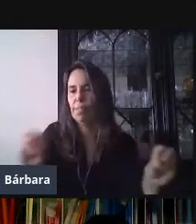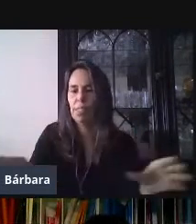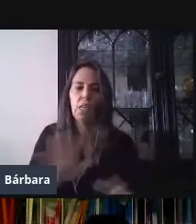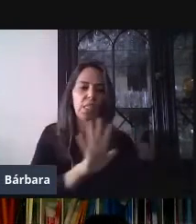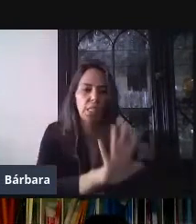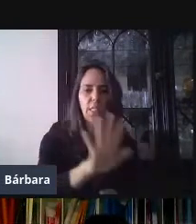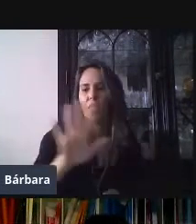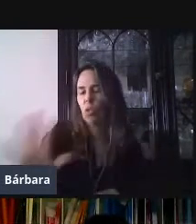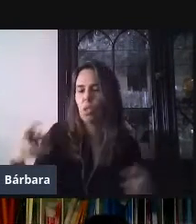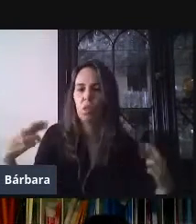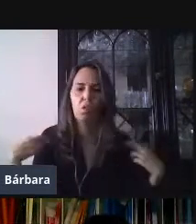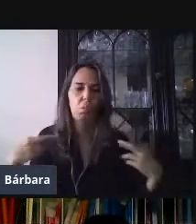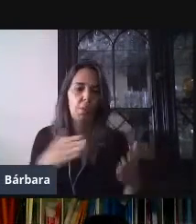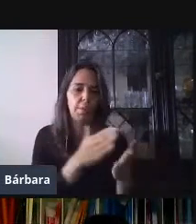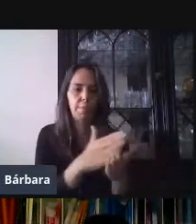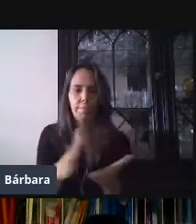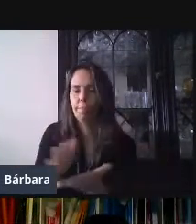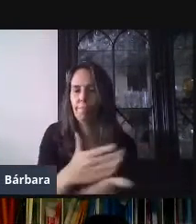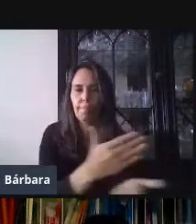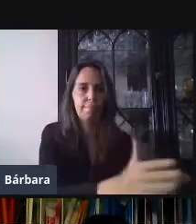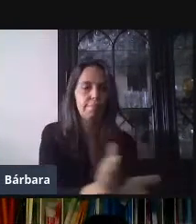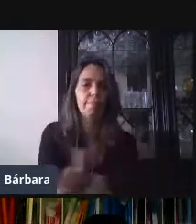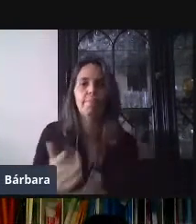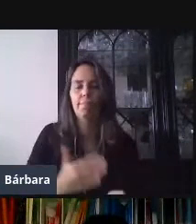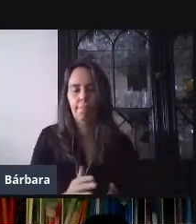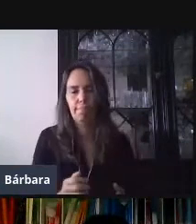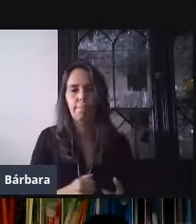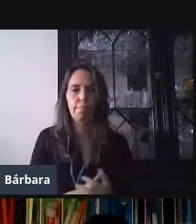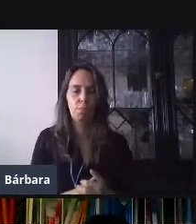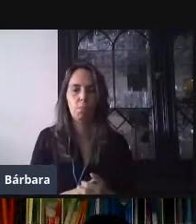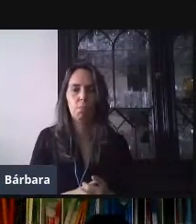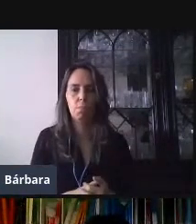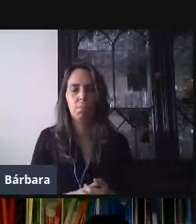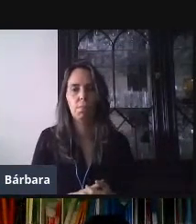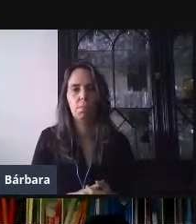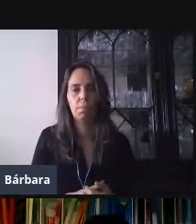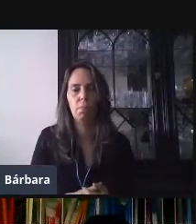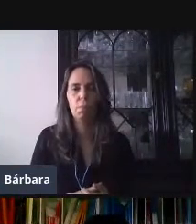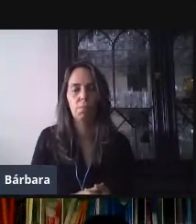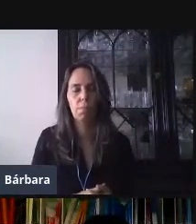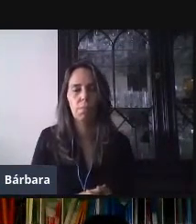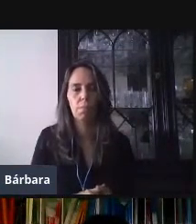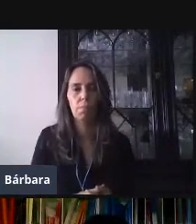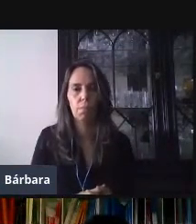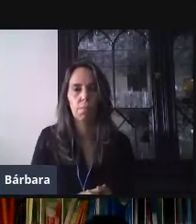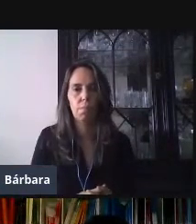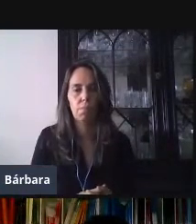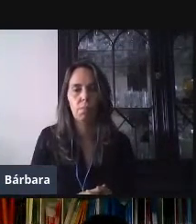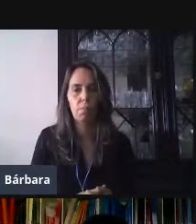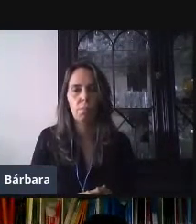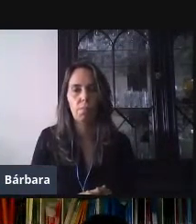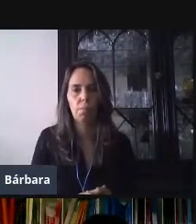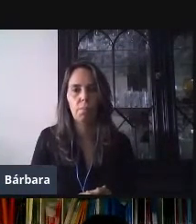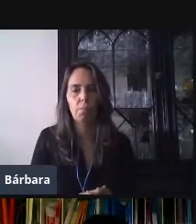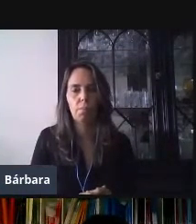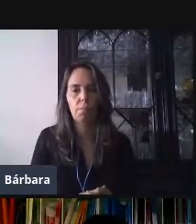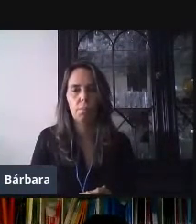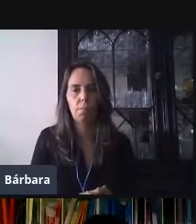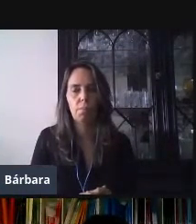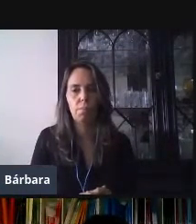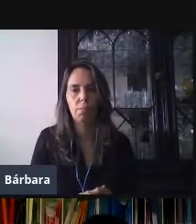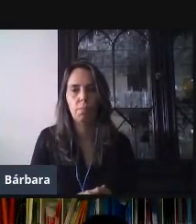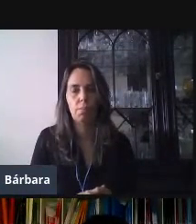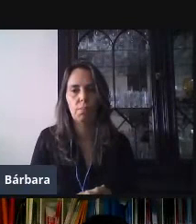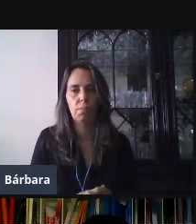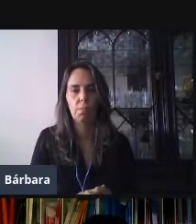me encargo de agregarlas. Una vez que ya las agregamos, pues, puedo visualizar los cambios que están haciendo cada uno en tiempo real y quizás